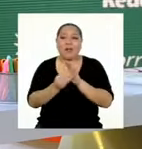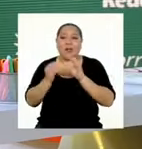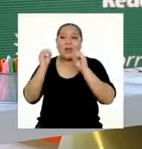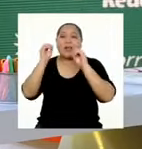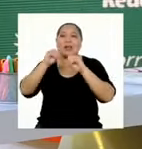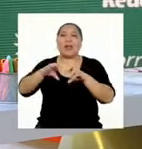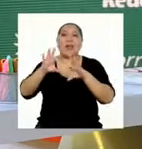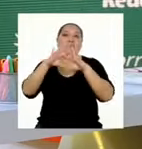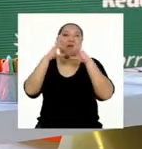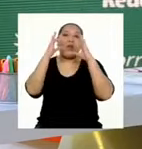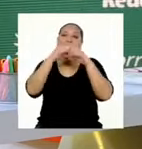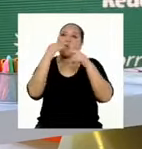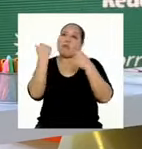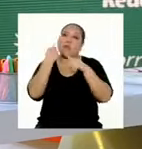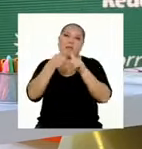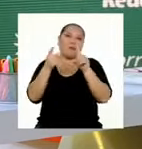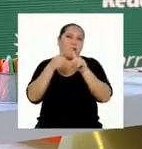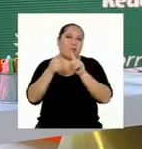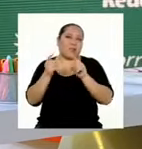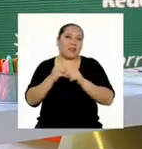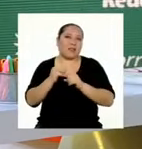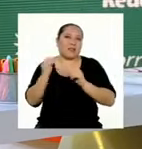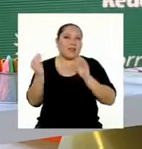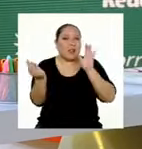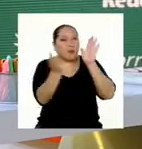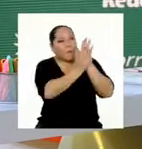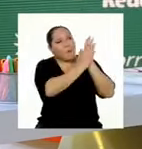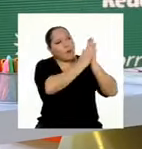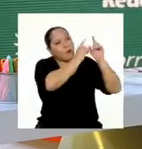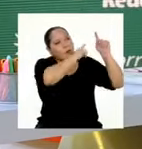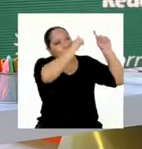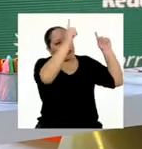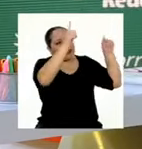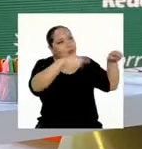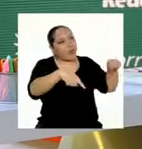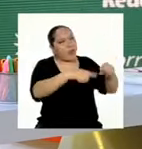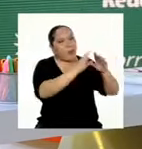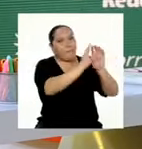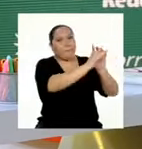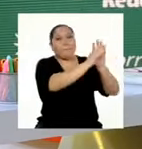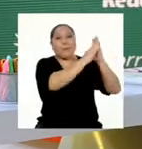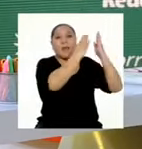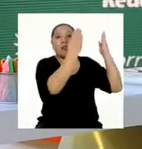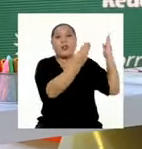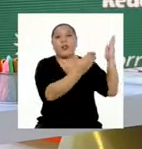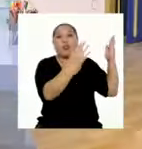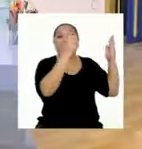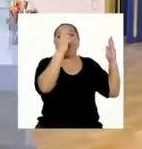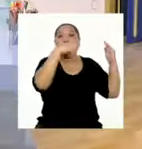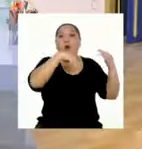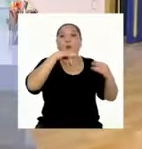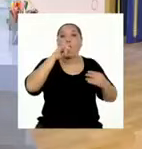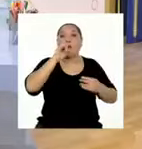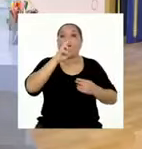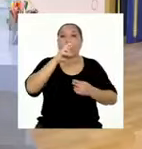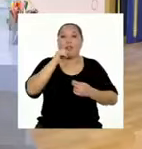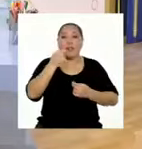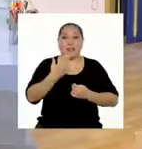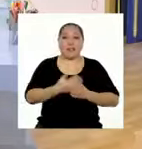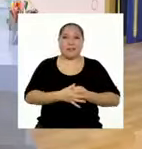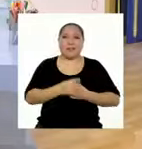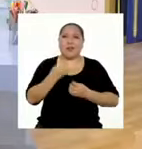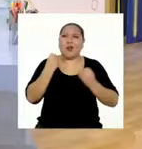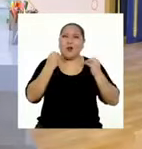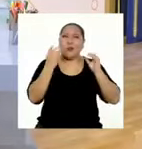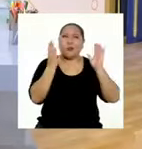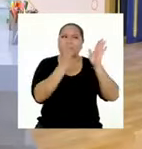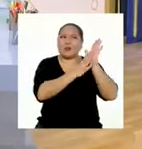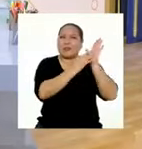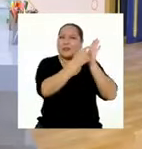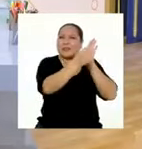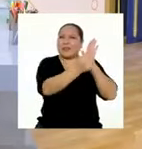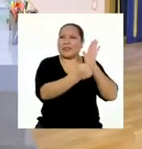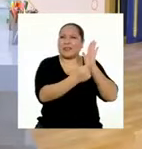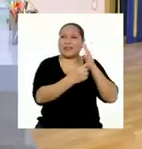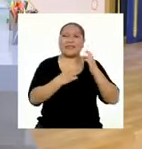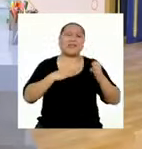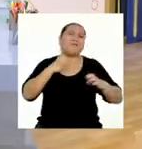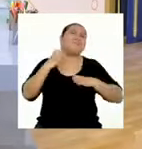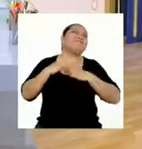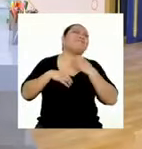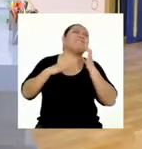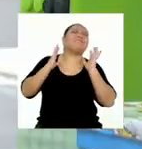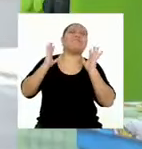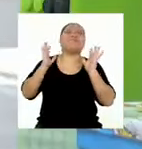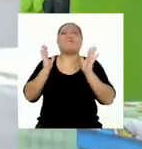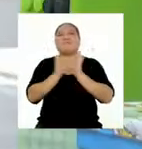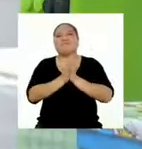a las redes sociales y a su gran periódico mural que vamos a presentar muy pronto. ¿Cómo quedará ese periódico? ¡Qué